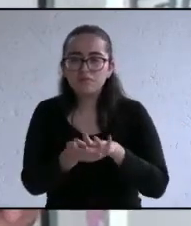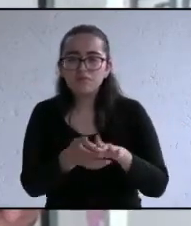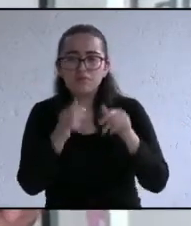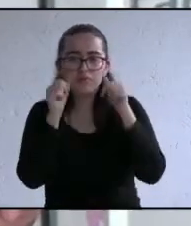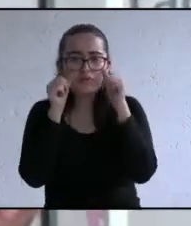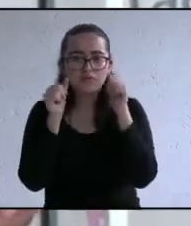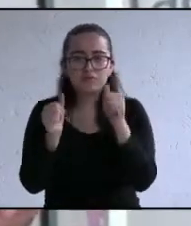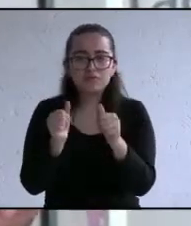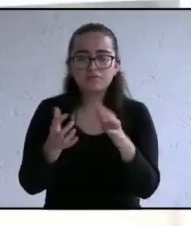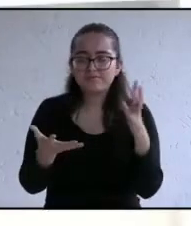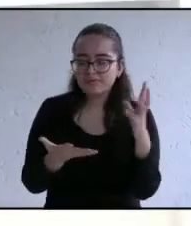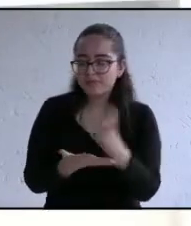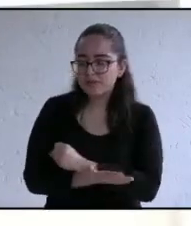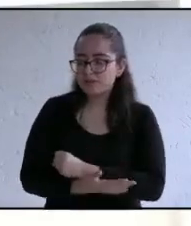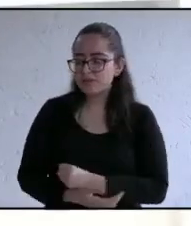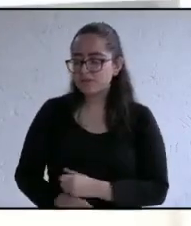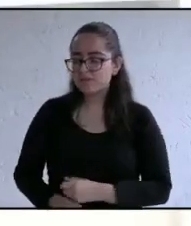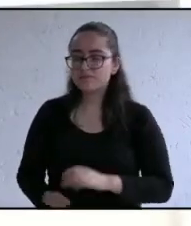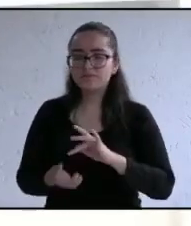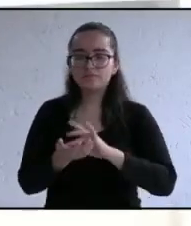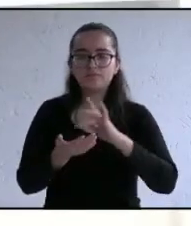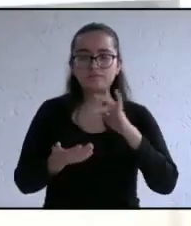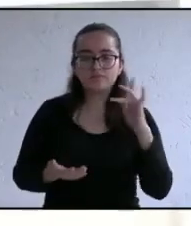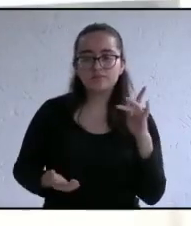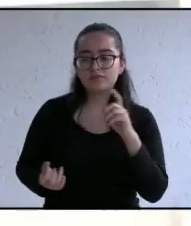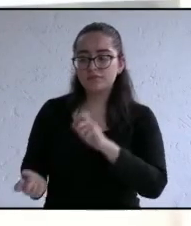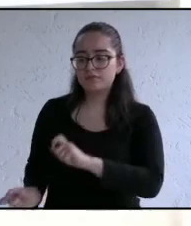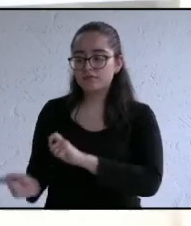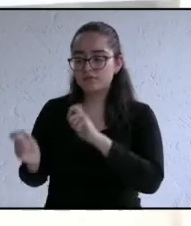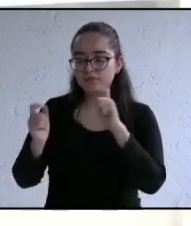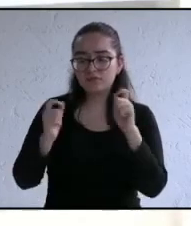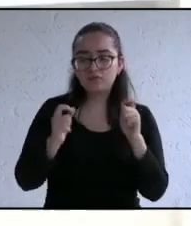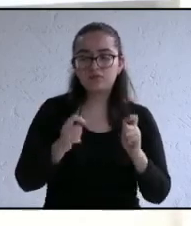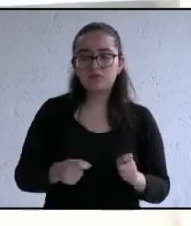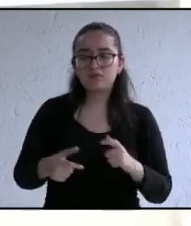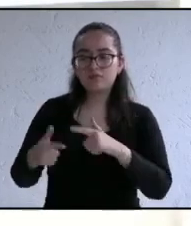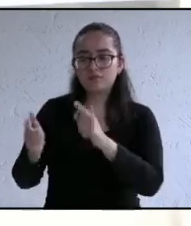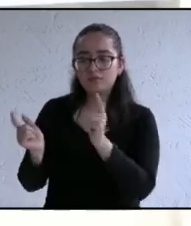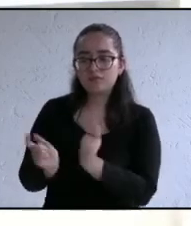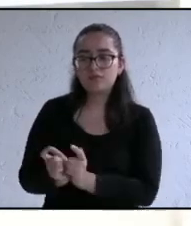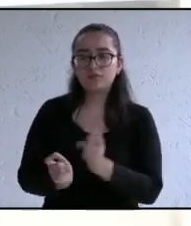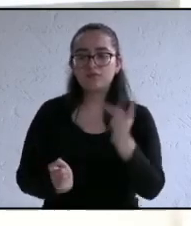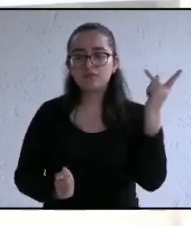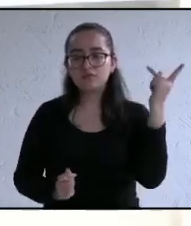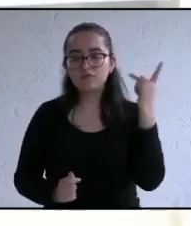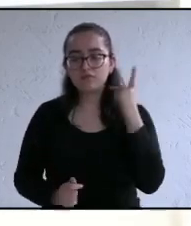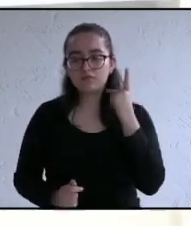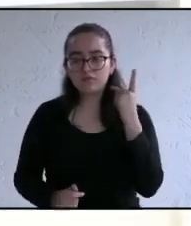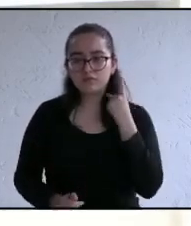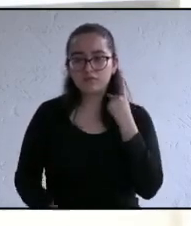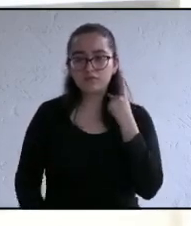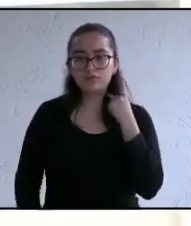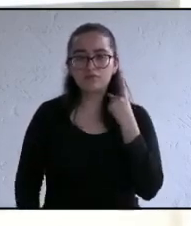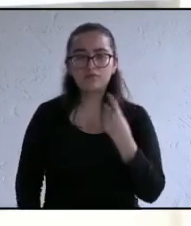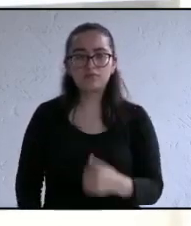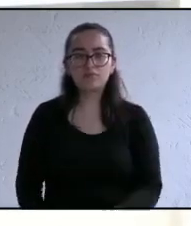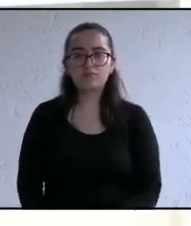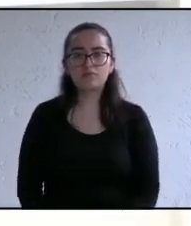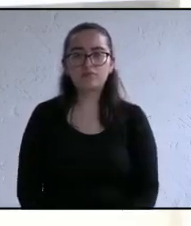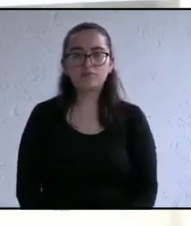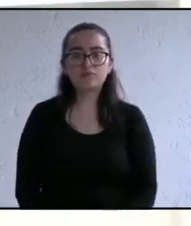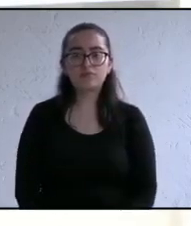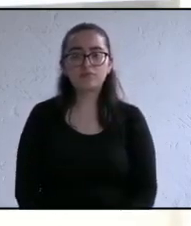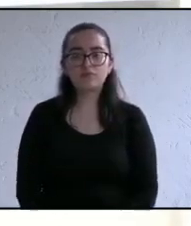ganar esta elección muchísimas gracias candidato ahora le toca el turno en esta sección de despedidas y conclusiones al